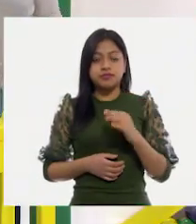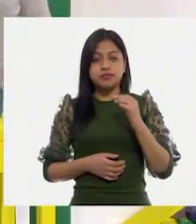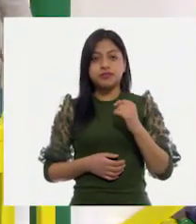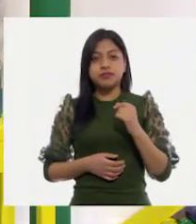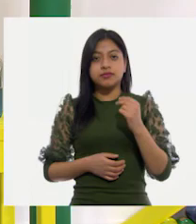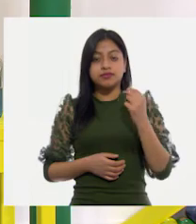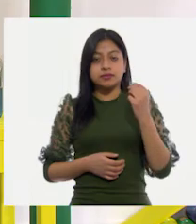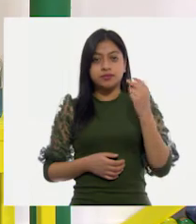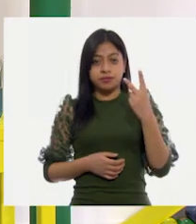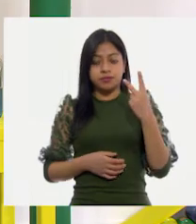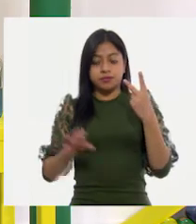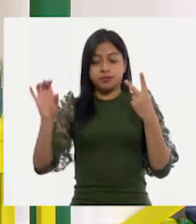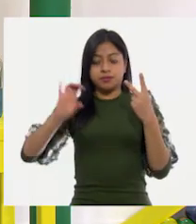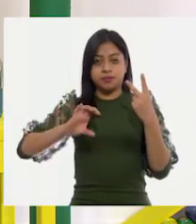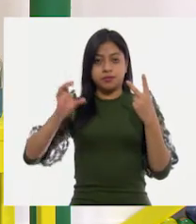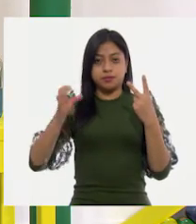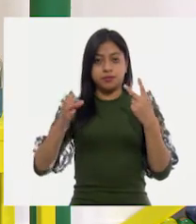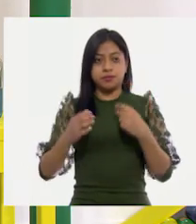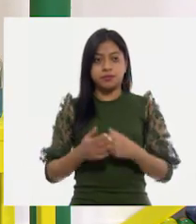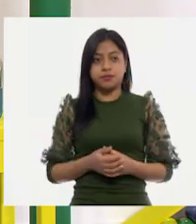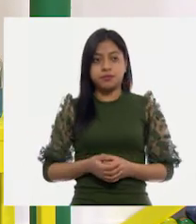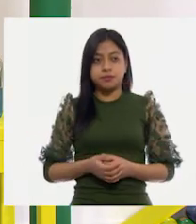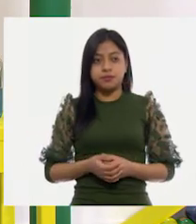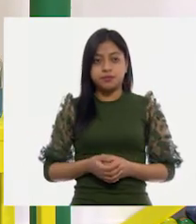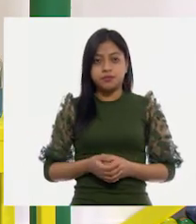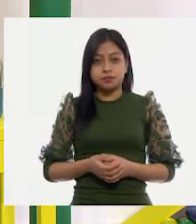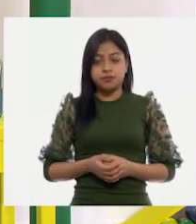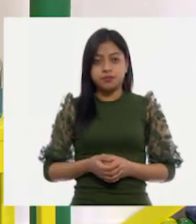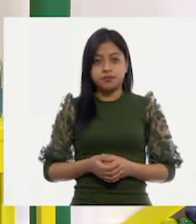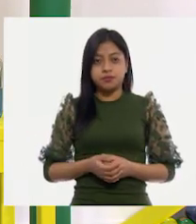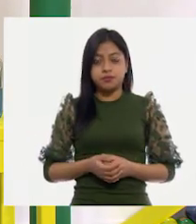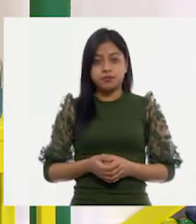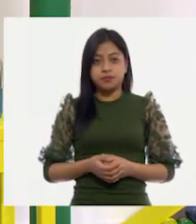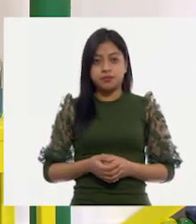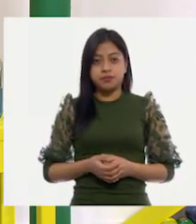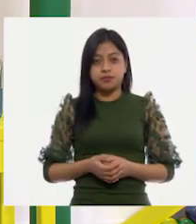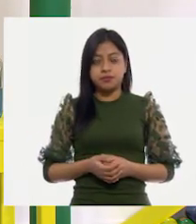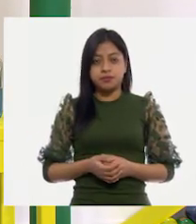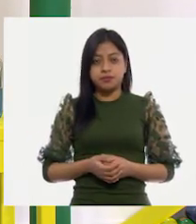Dos vasos. Vamos a ver. Uy, ya, ya, ya, ya. ¿Qué será? ¿Qué será?